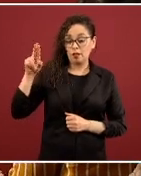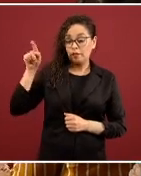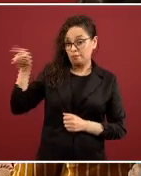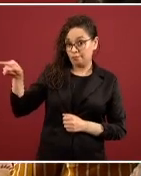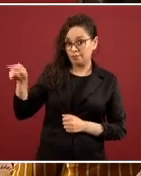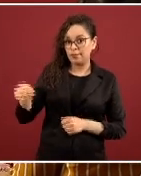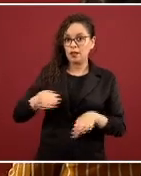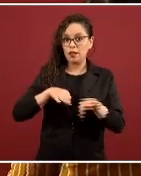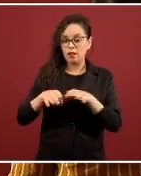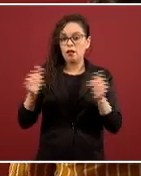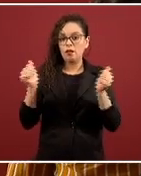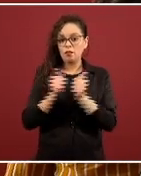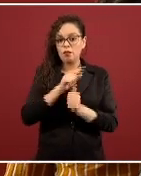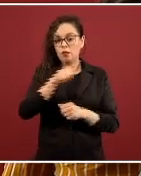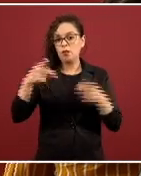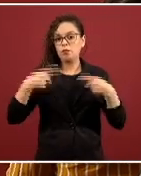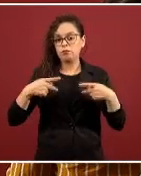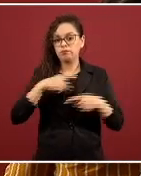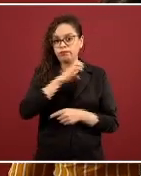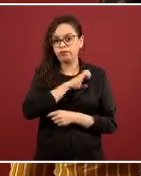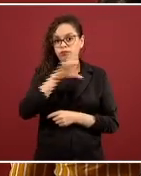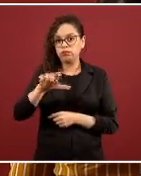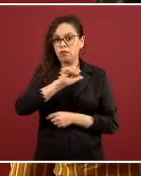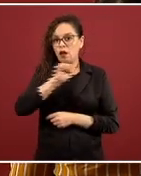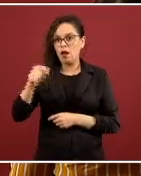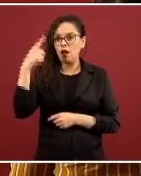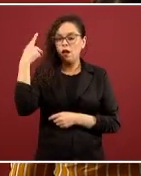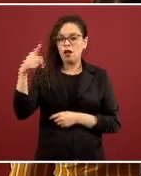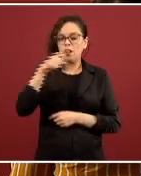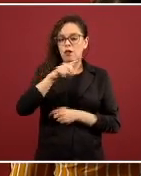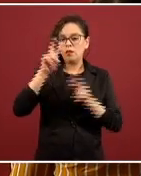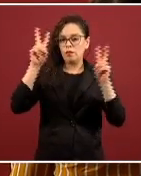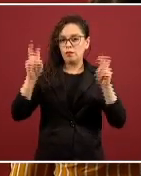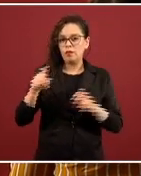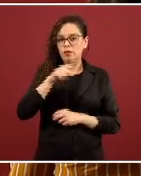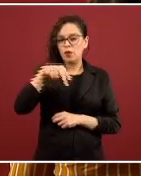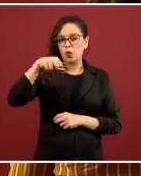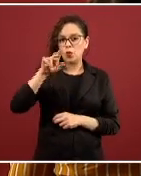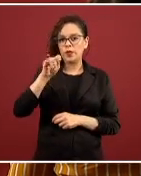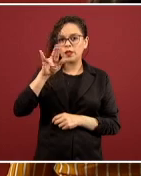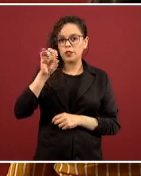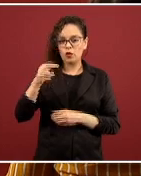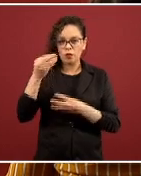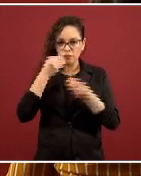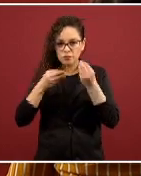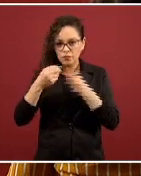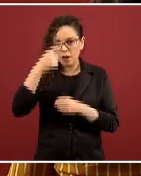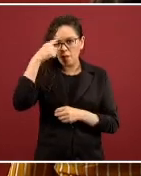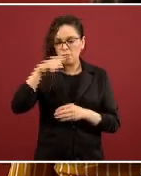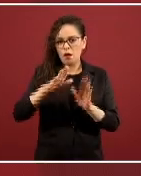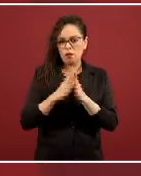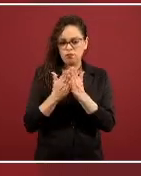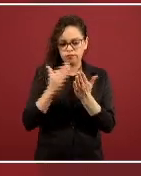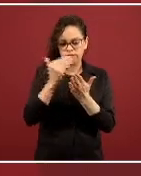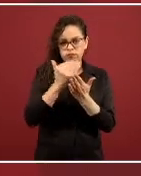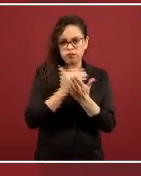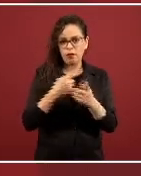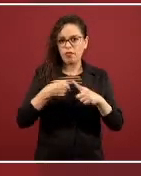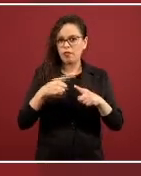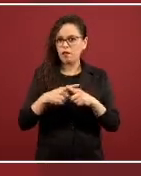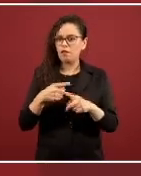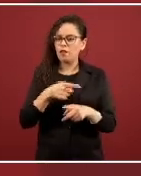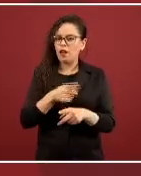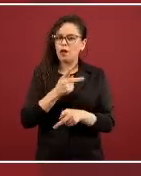del Instituto de Nutrición Salvador Subirán la identificación de catálogos, de productos, de los distintos